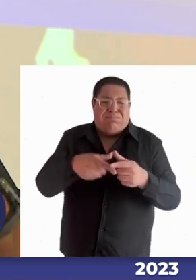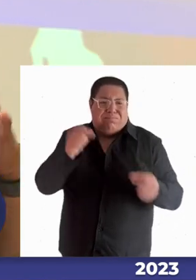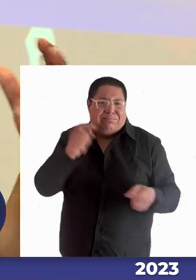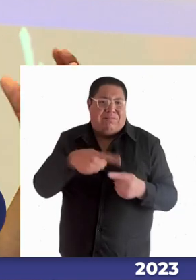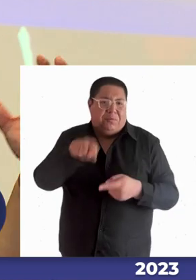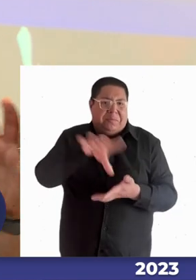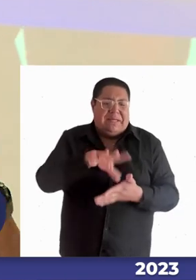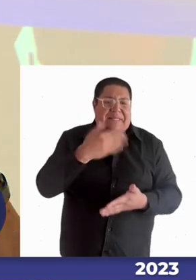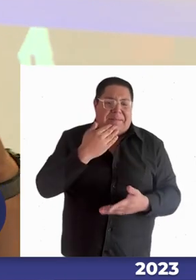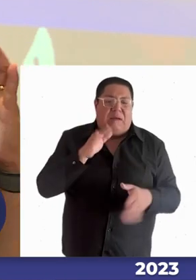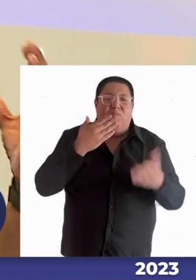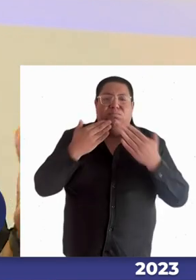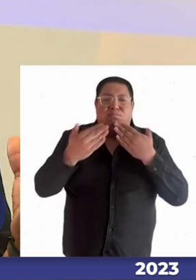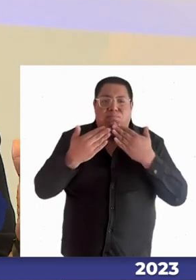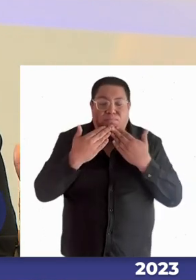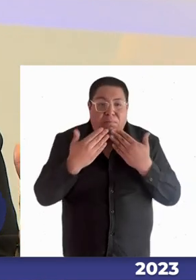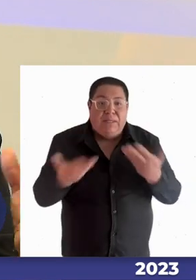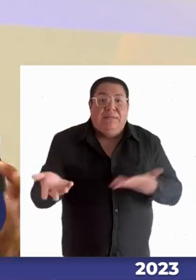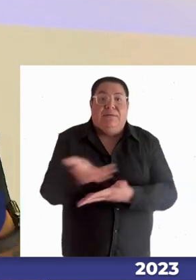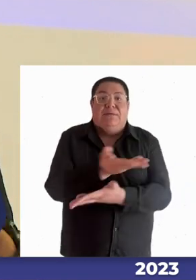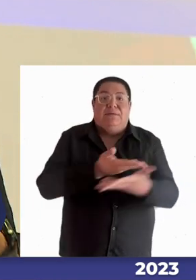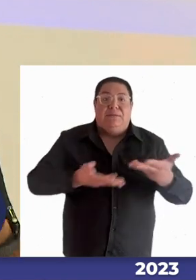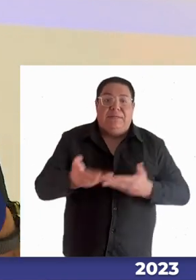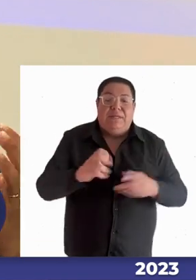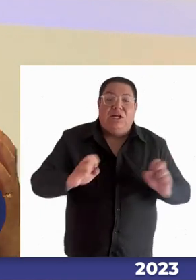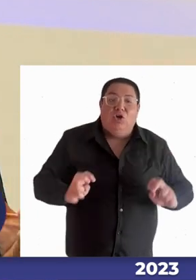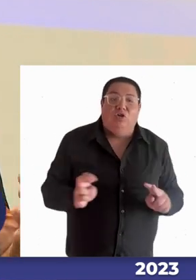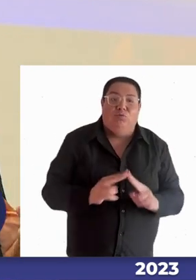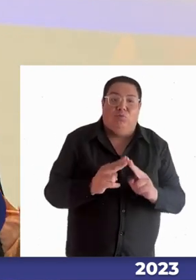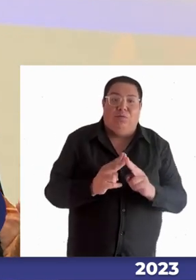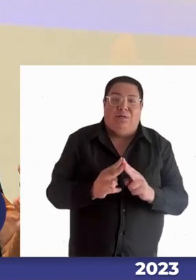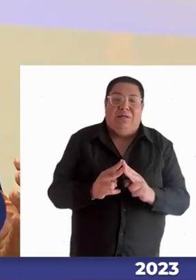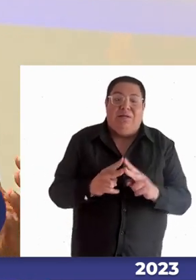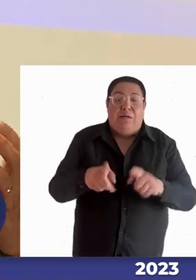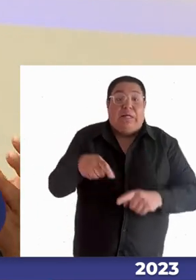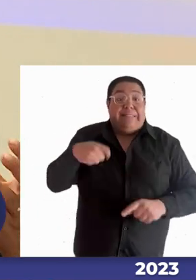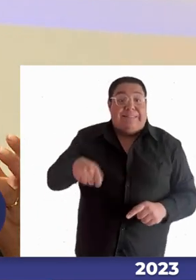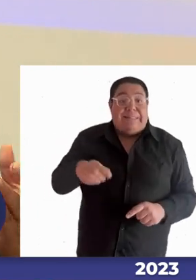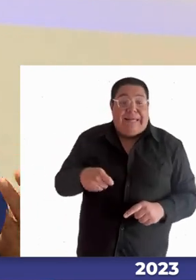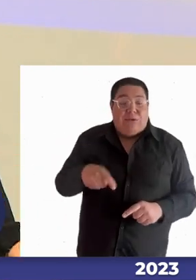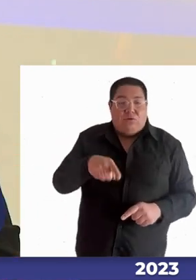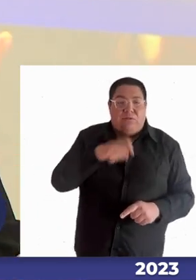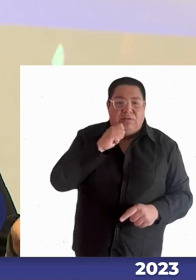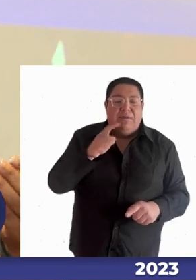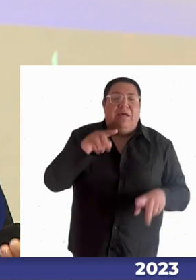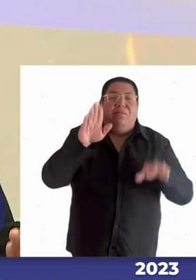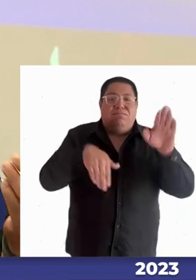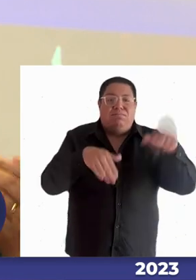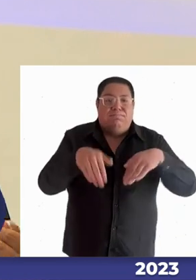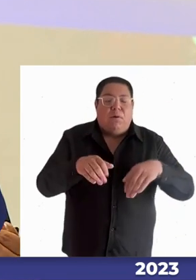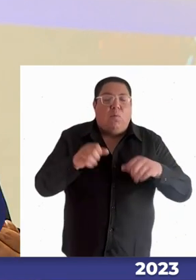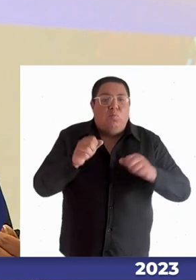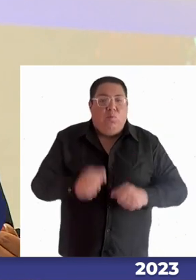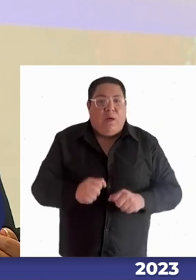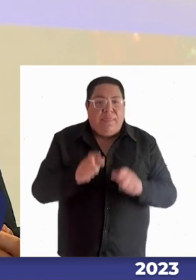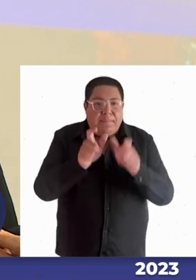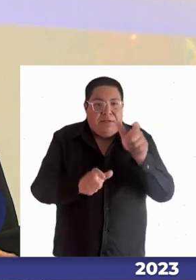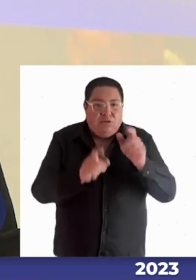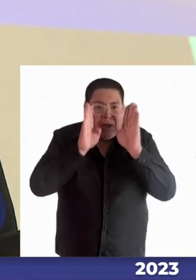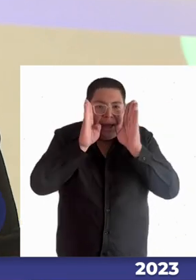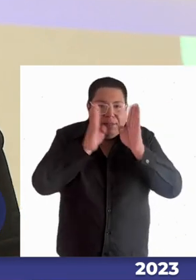es la forma como construimos al menos en el Senado iniciativas que nos permitan escuchar acoger